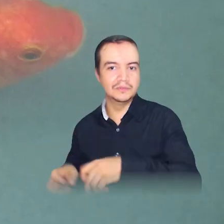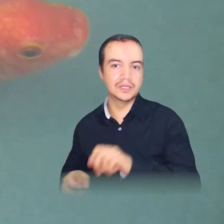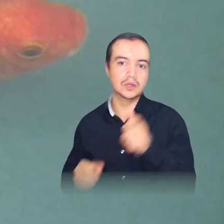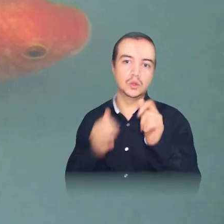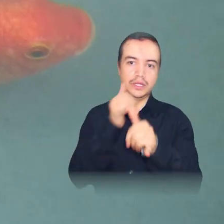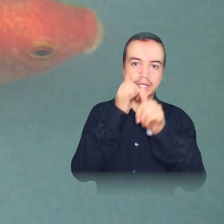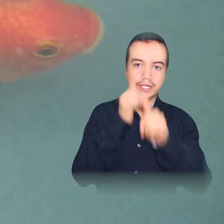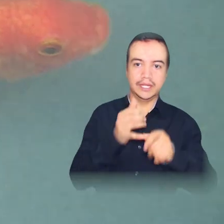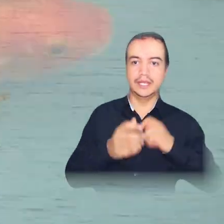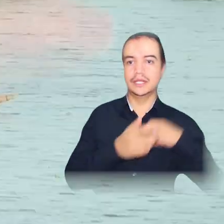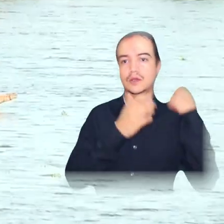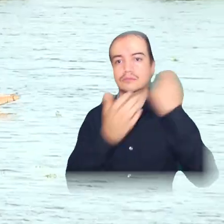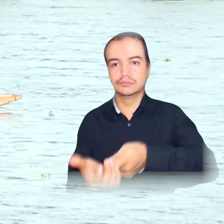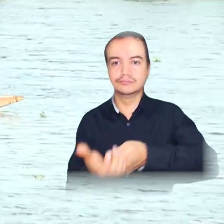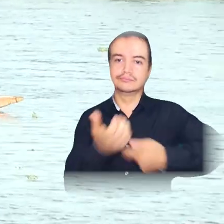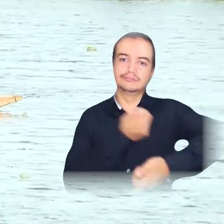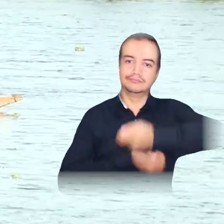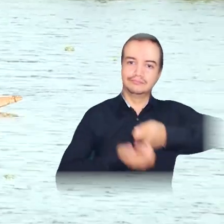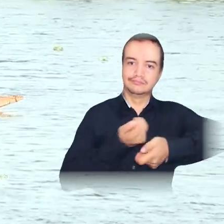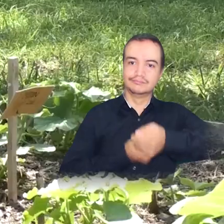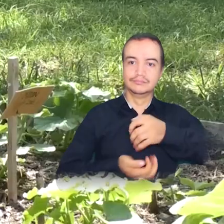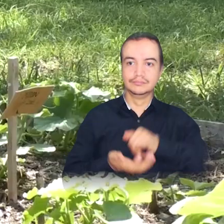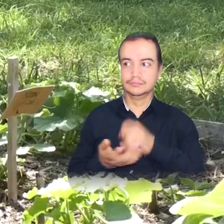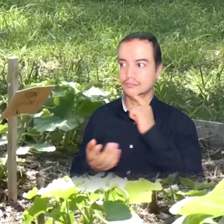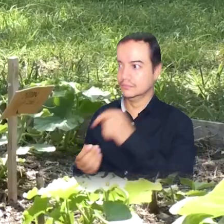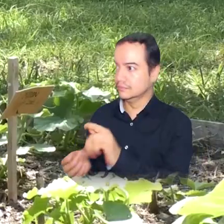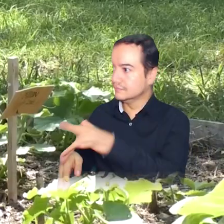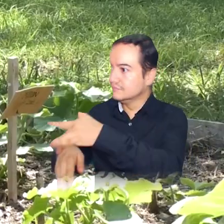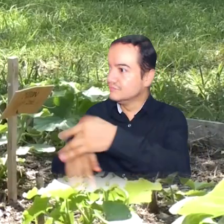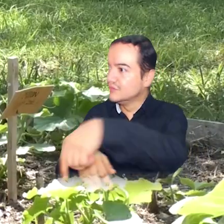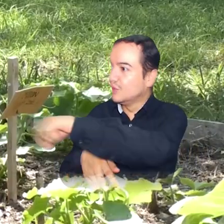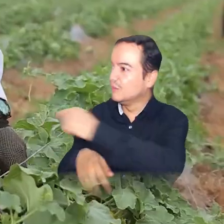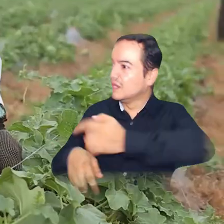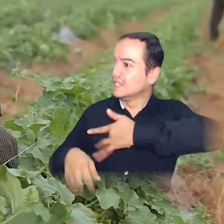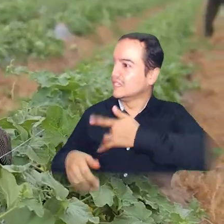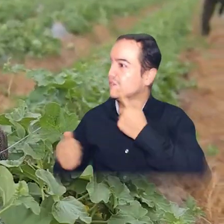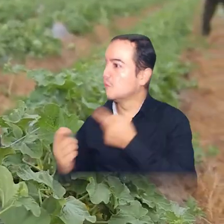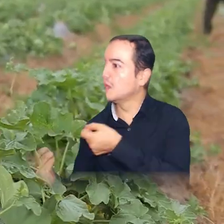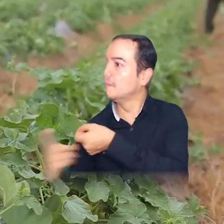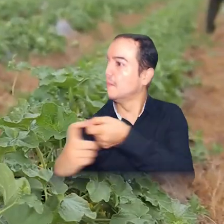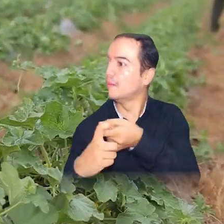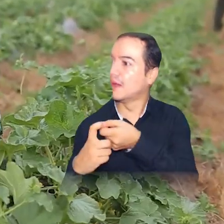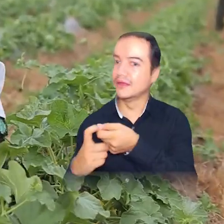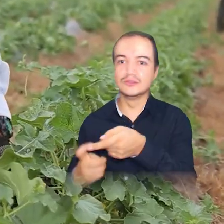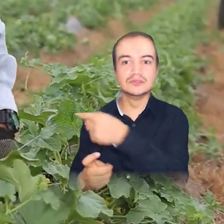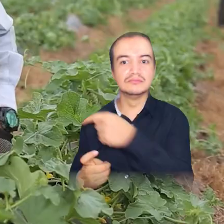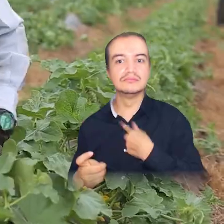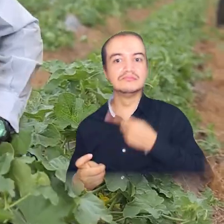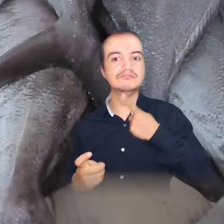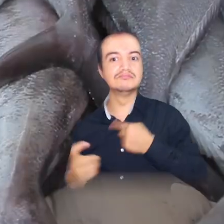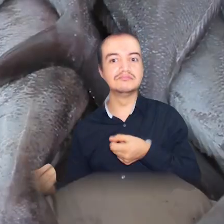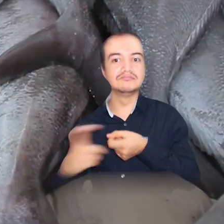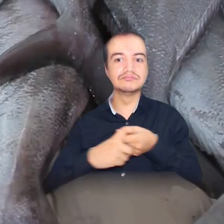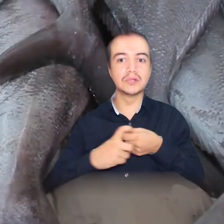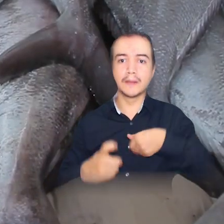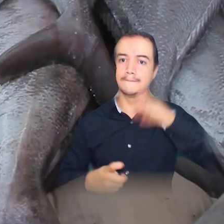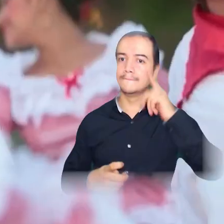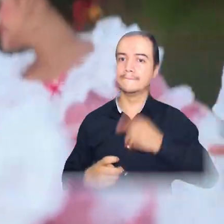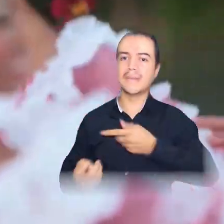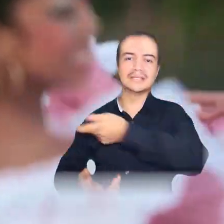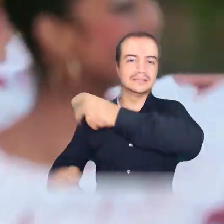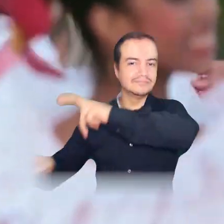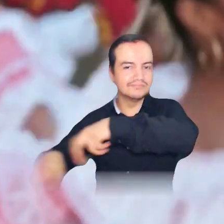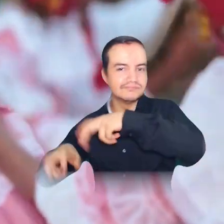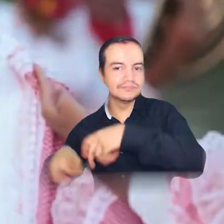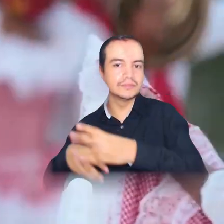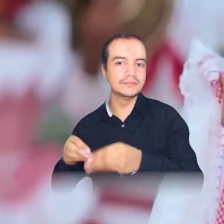Pesquera para fortalecer la vocación pedagógica de las instituciones que está muy ligada al sector agrícola y pesquera.